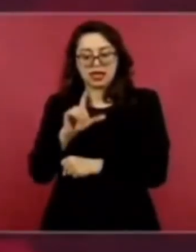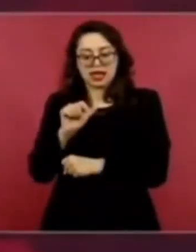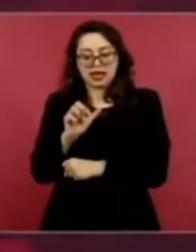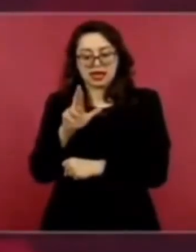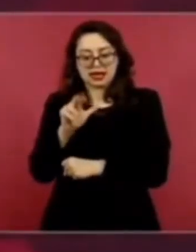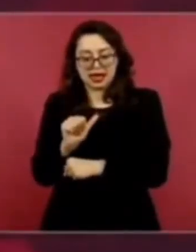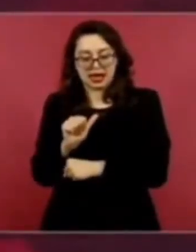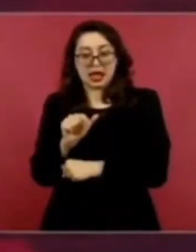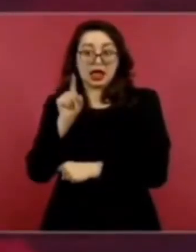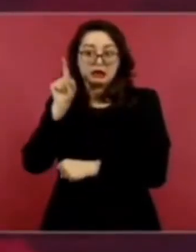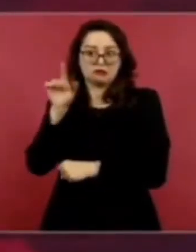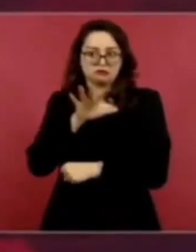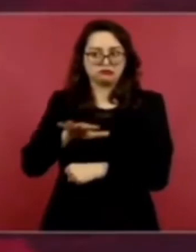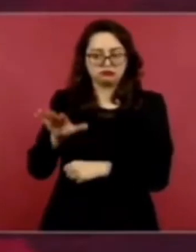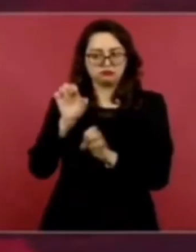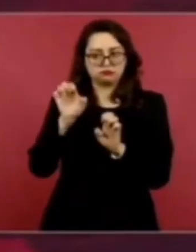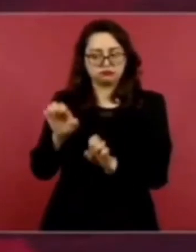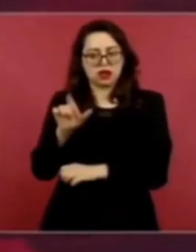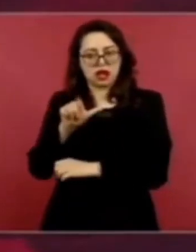lomas, tiene su casa.